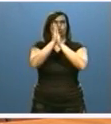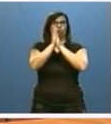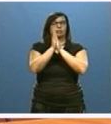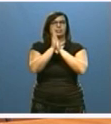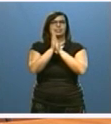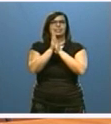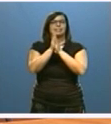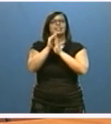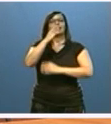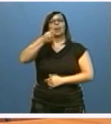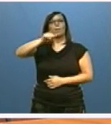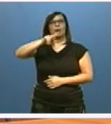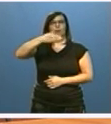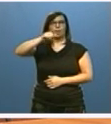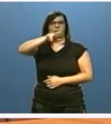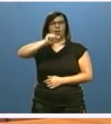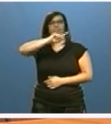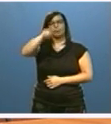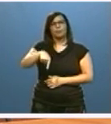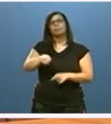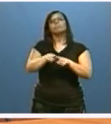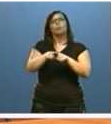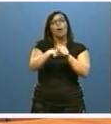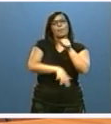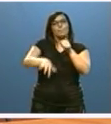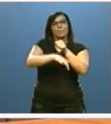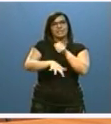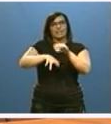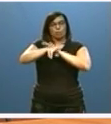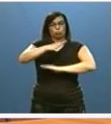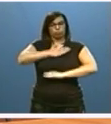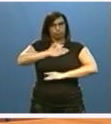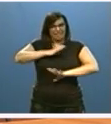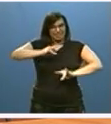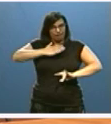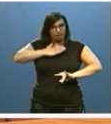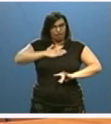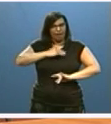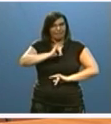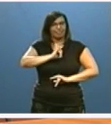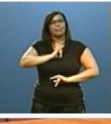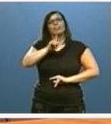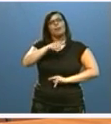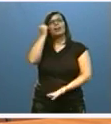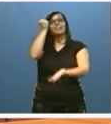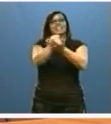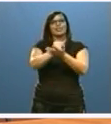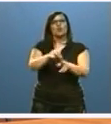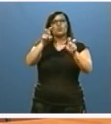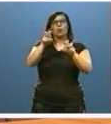Medidas para la diversificación productiva sobre la base de los recursos endógenos, con un nuevo sello de origen tierras mineras.